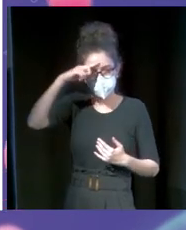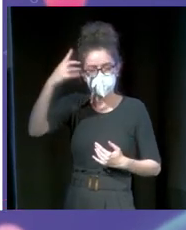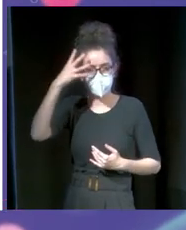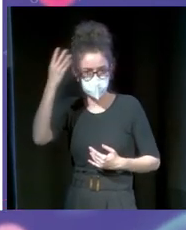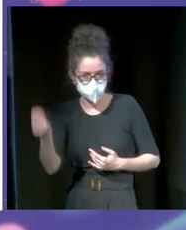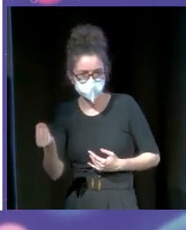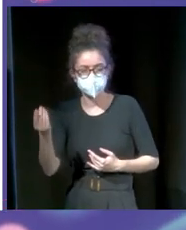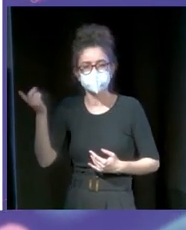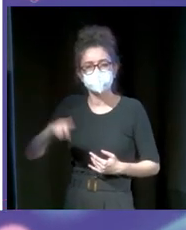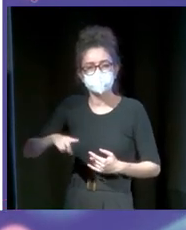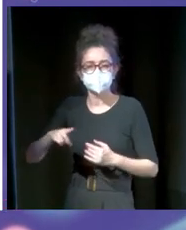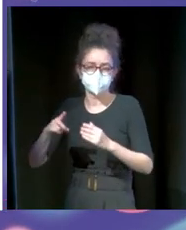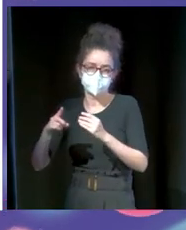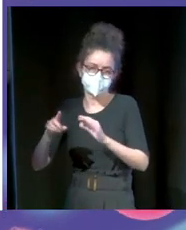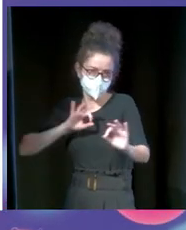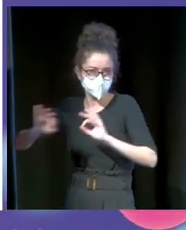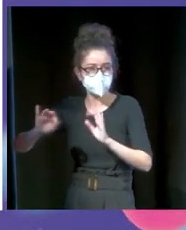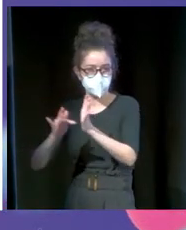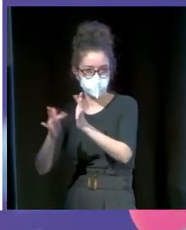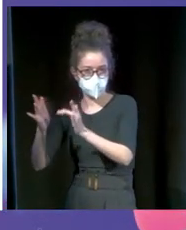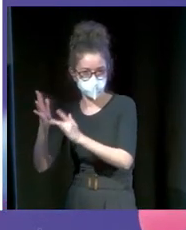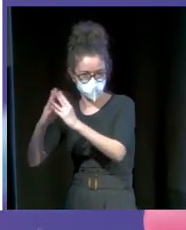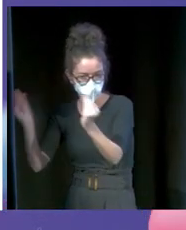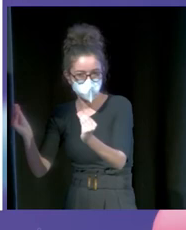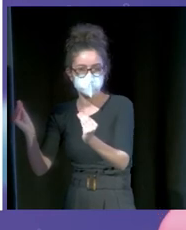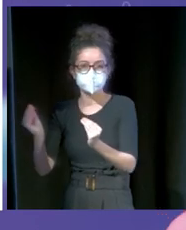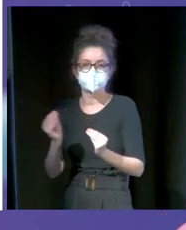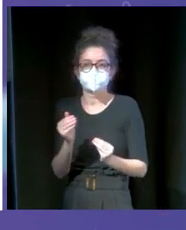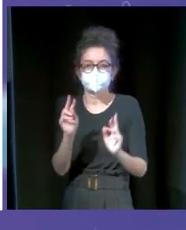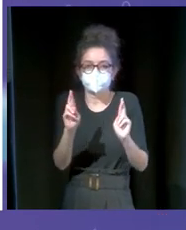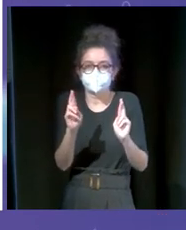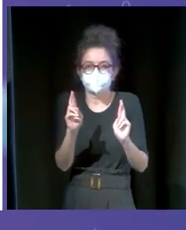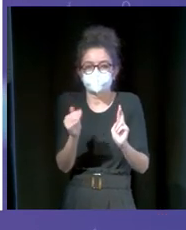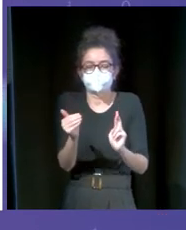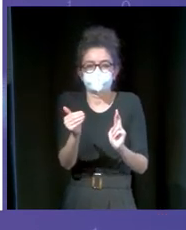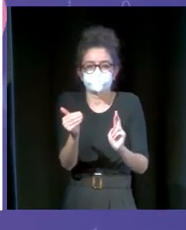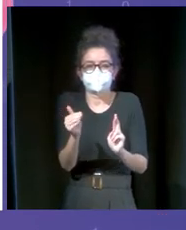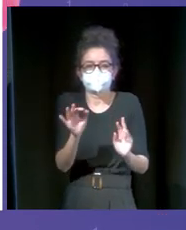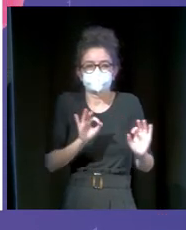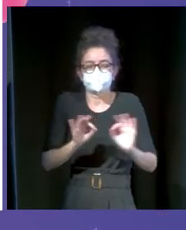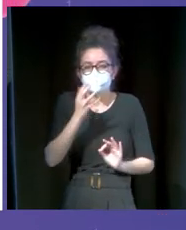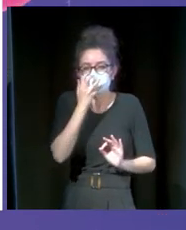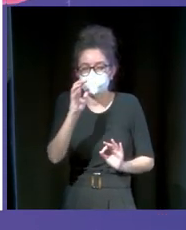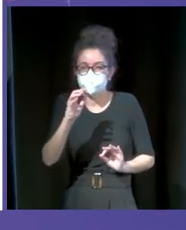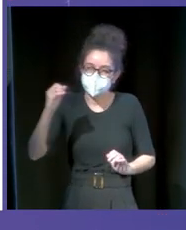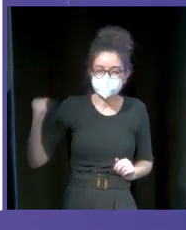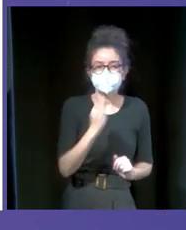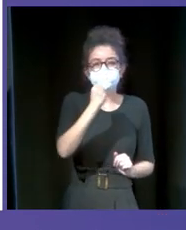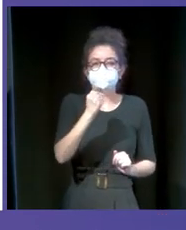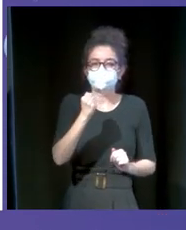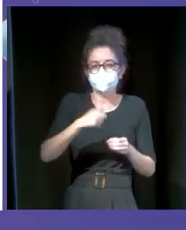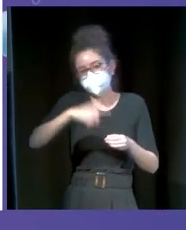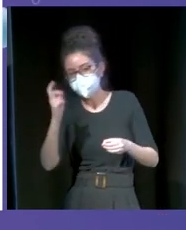tenemos al Paraninfo. Espero que muy pronto tengamos al Guimera de aquí, que se nos escapó, pero seguro que pronto volverá.